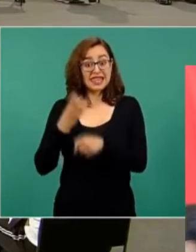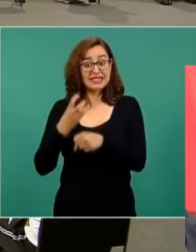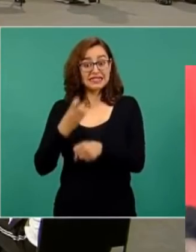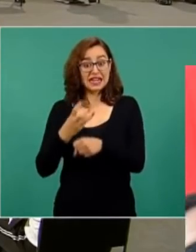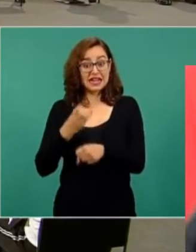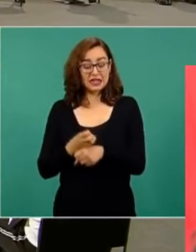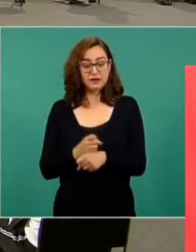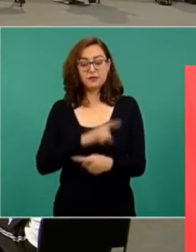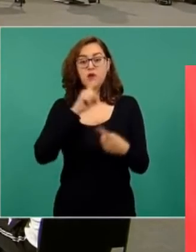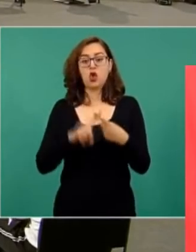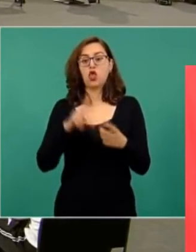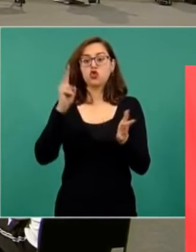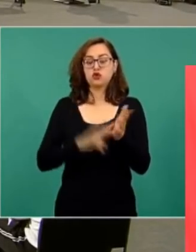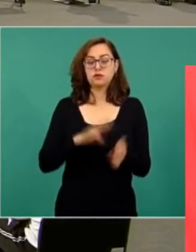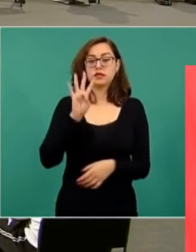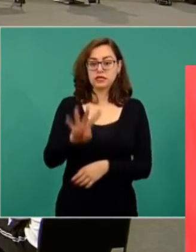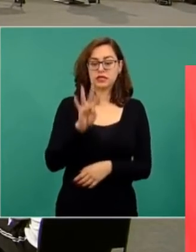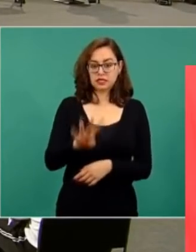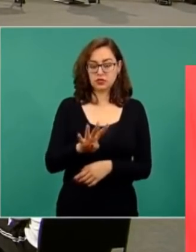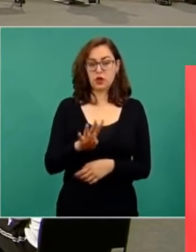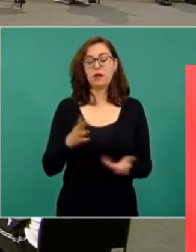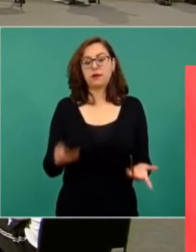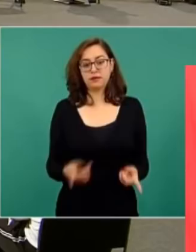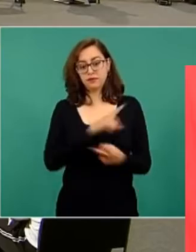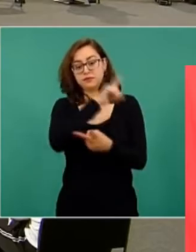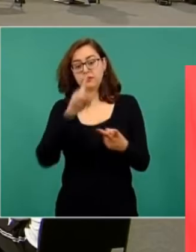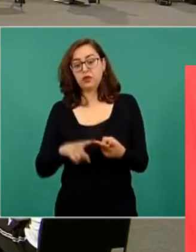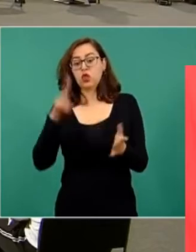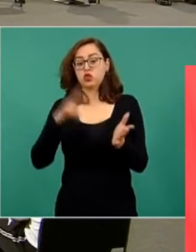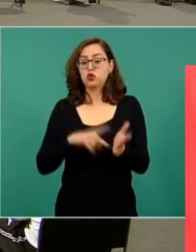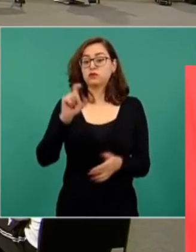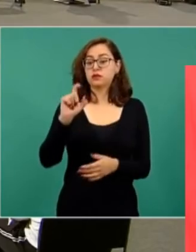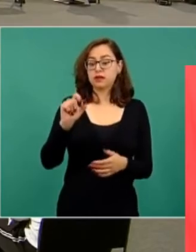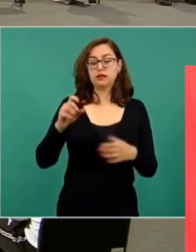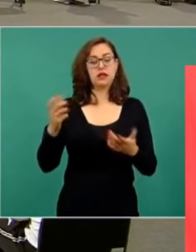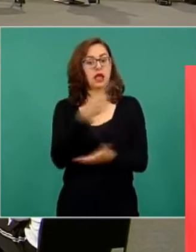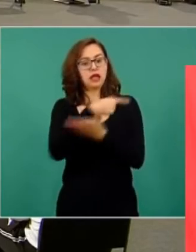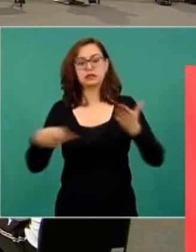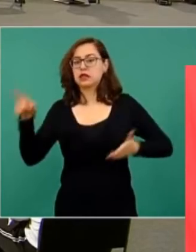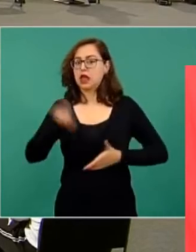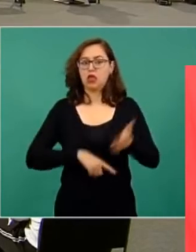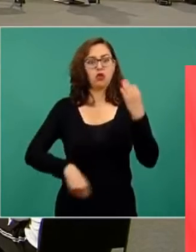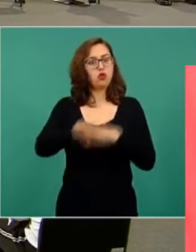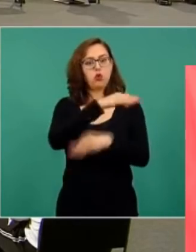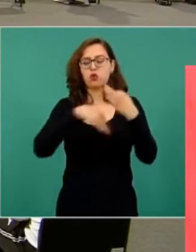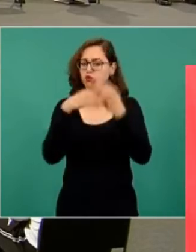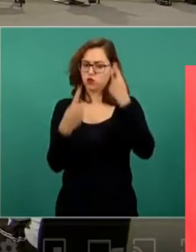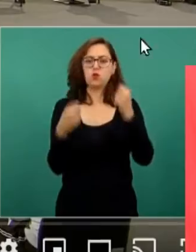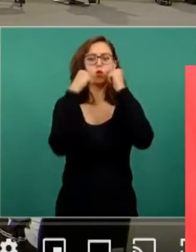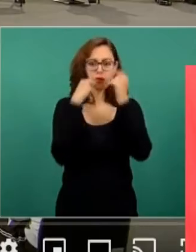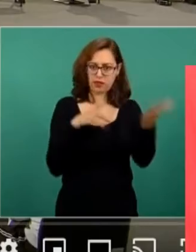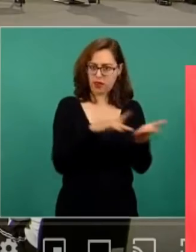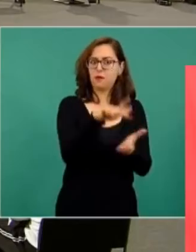Lima, en 2019, y en el 2020, que se cancelaron todos los eventos, el presidente decidió volverlo a hacer. Por lo tanto,